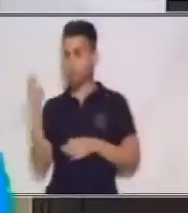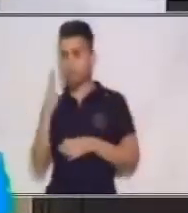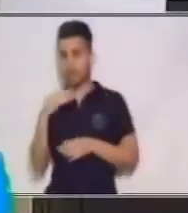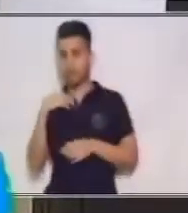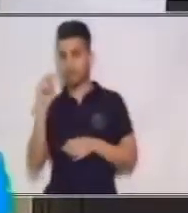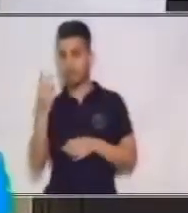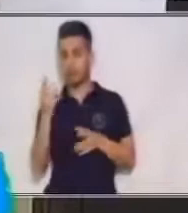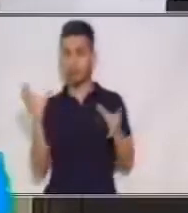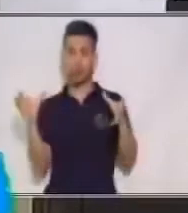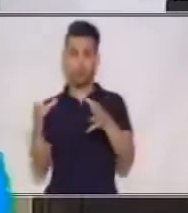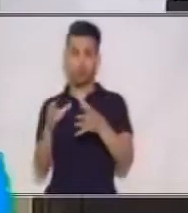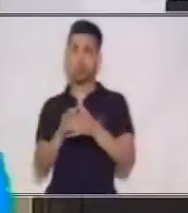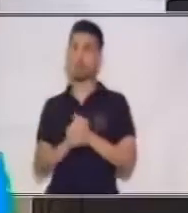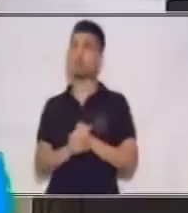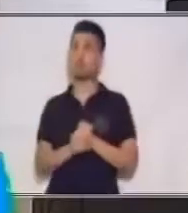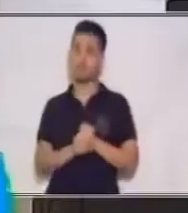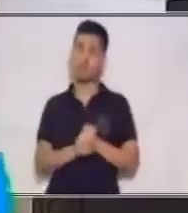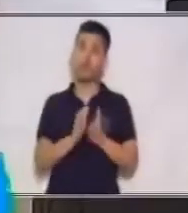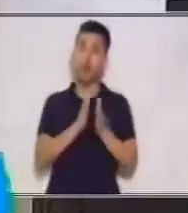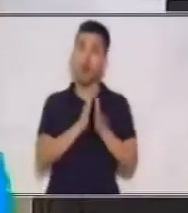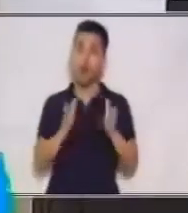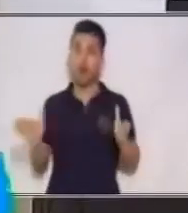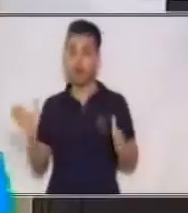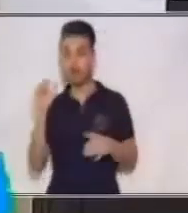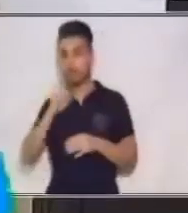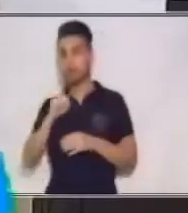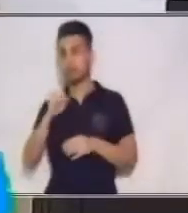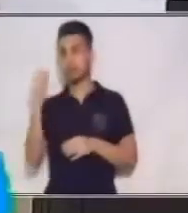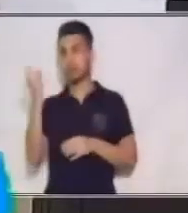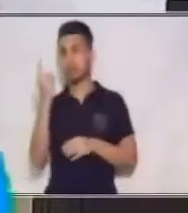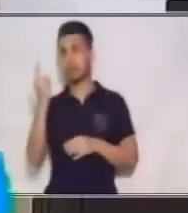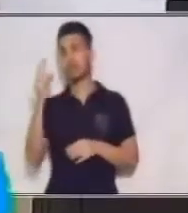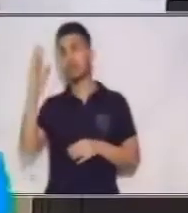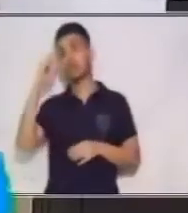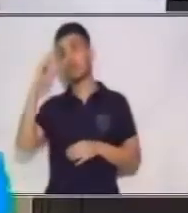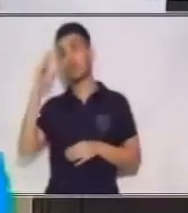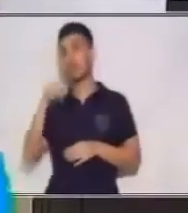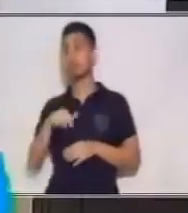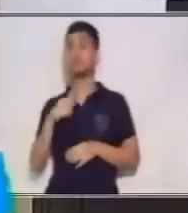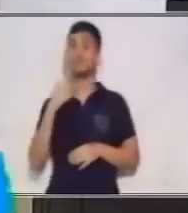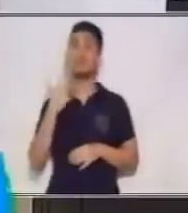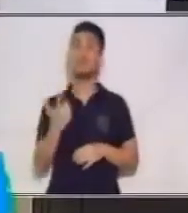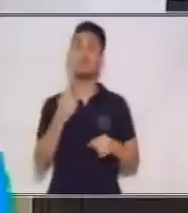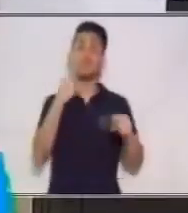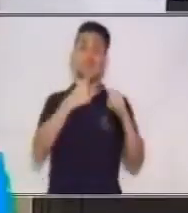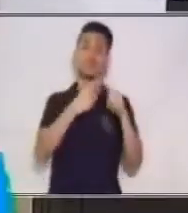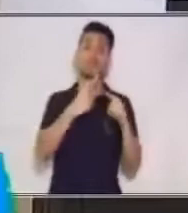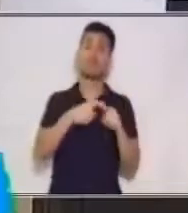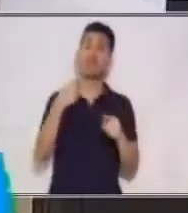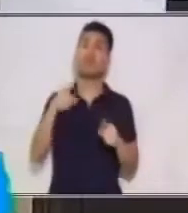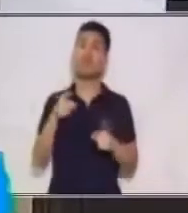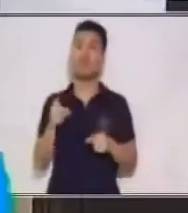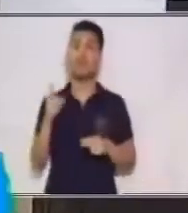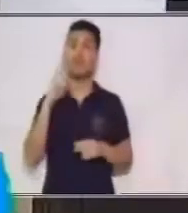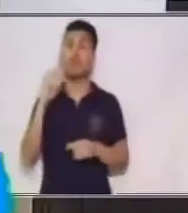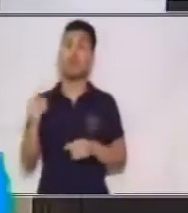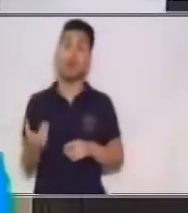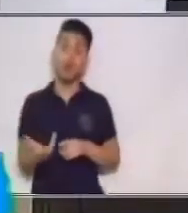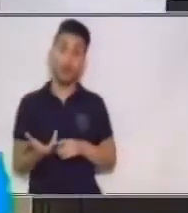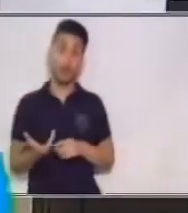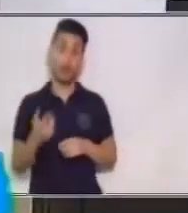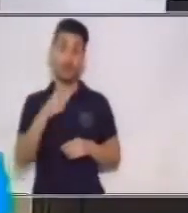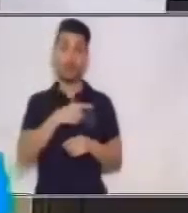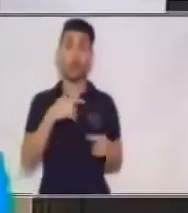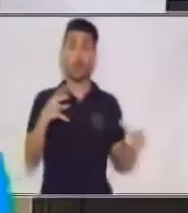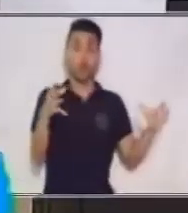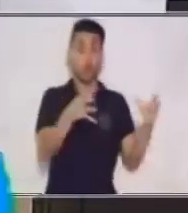conjunto. El orden es importante. Debo de recordar a quién estoy multiplicando, porque el conjunto que voy